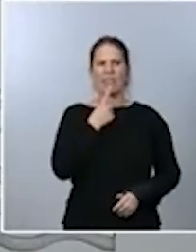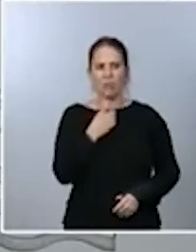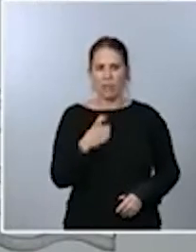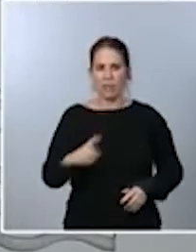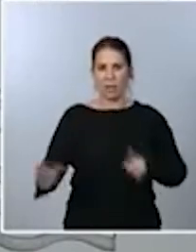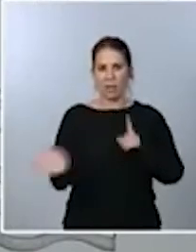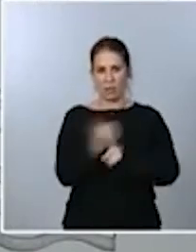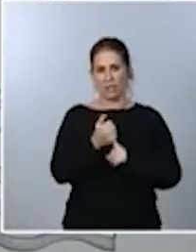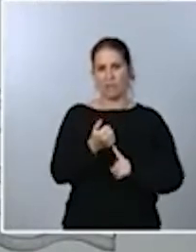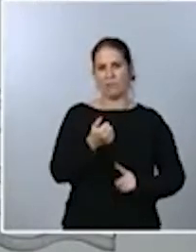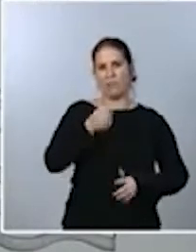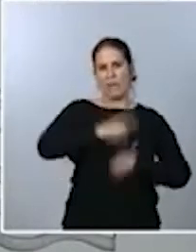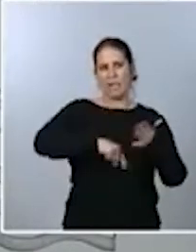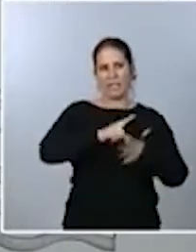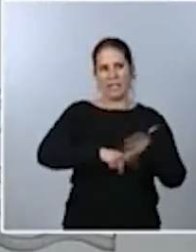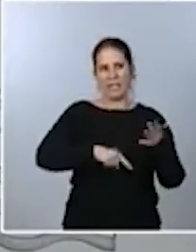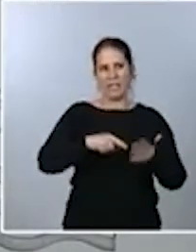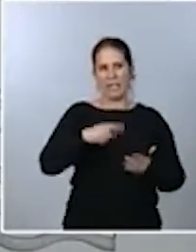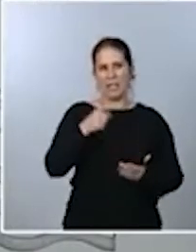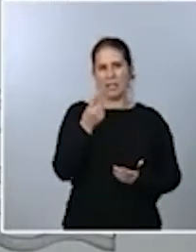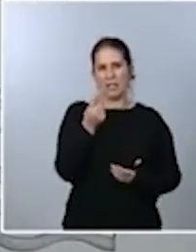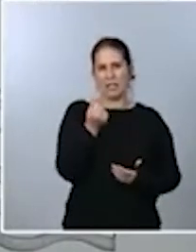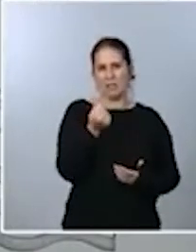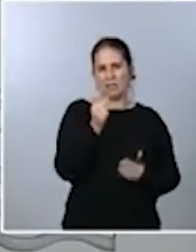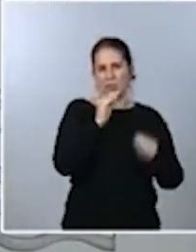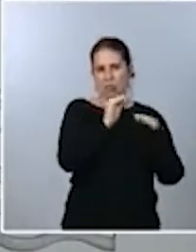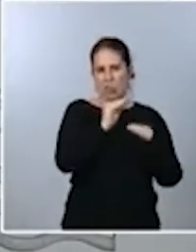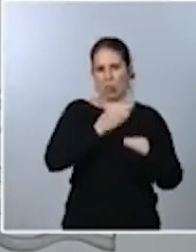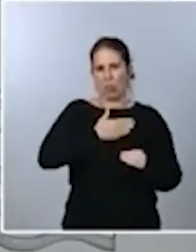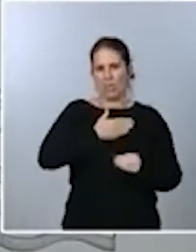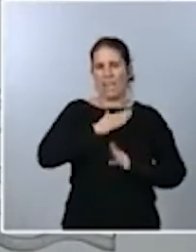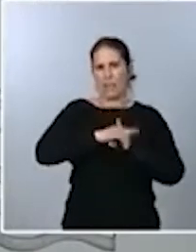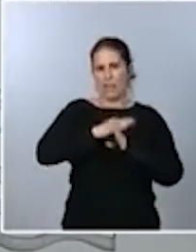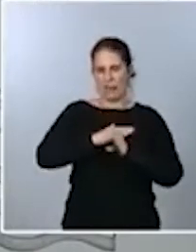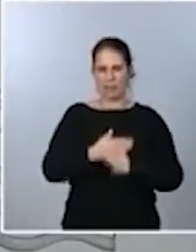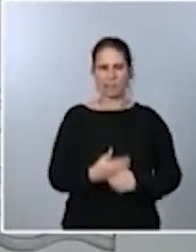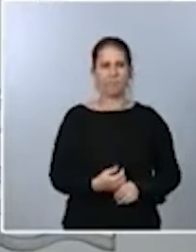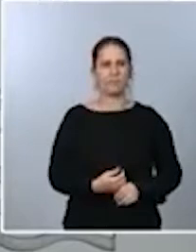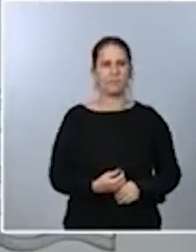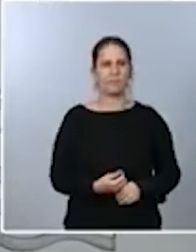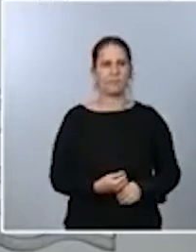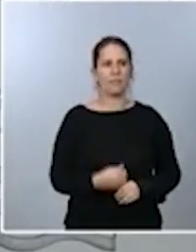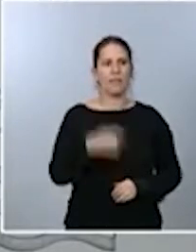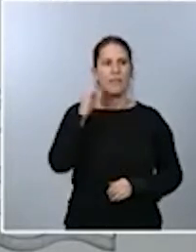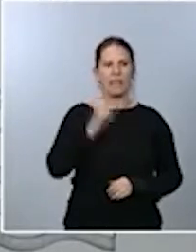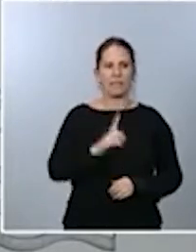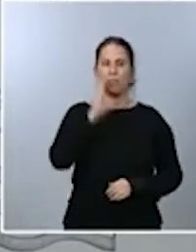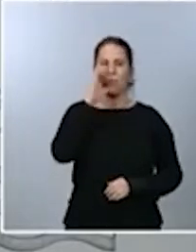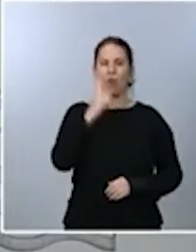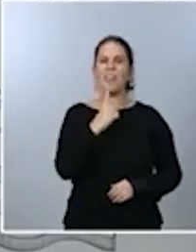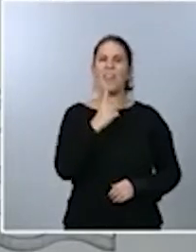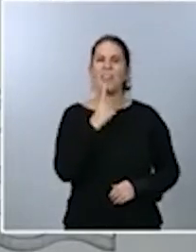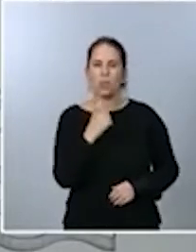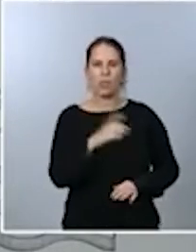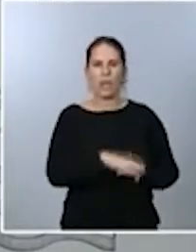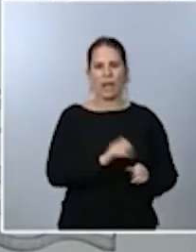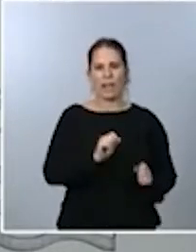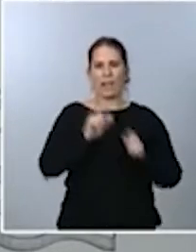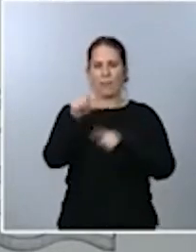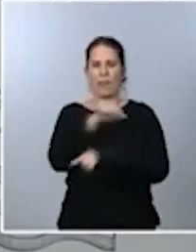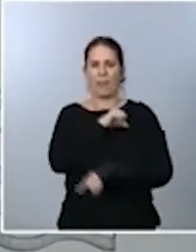asequibles a su propio ritmo de vida y a su propio nivel de vida, sino también por la dificultad que esto supone para la emancipación de los jóvenes,